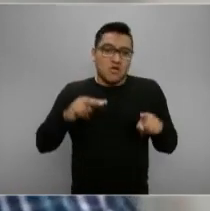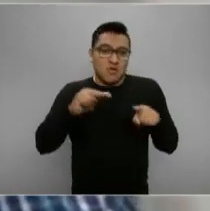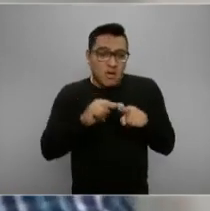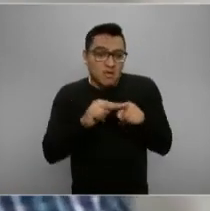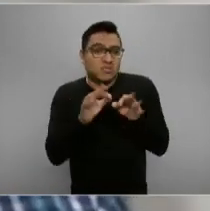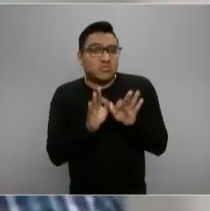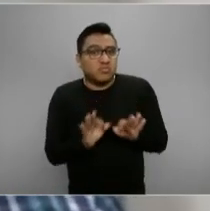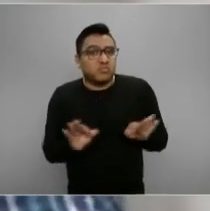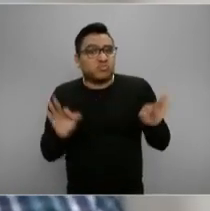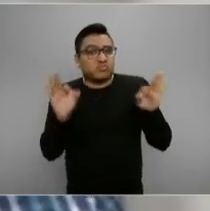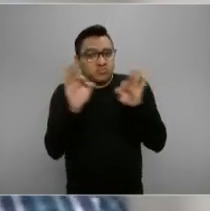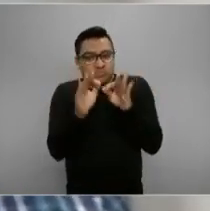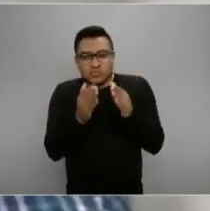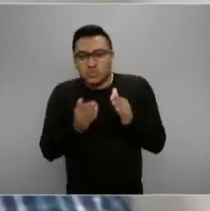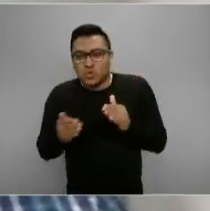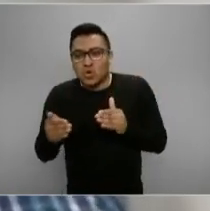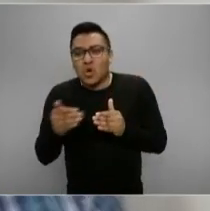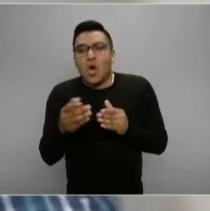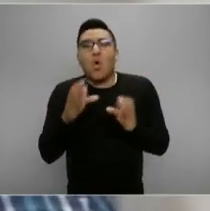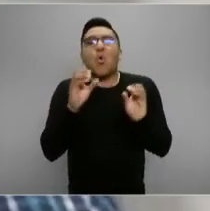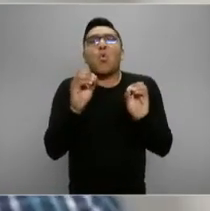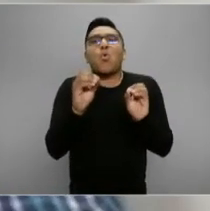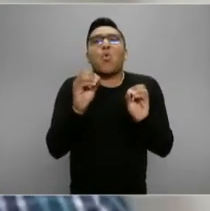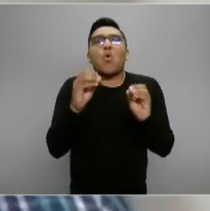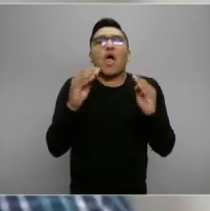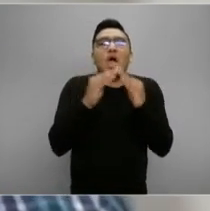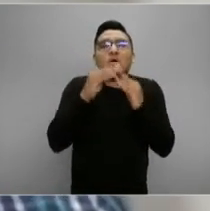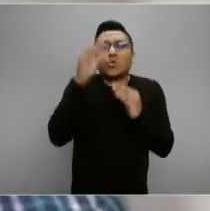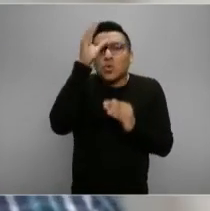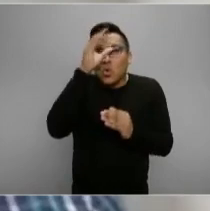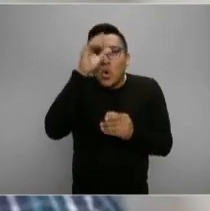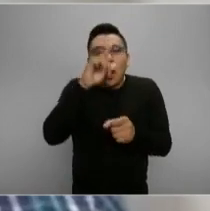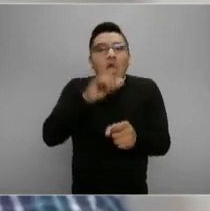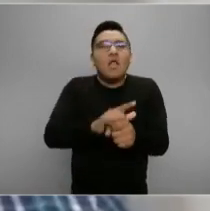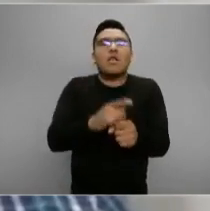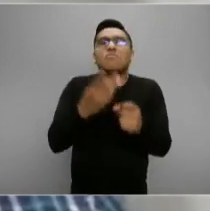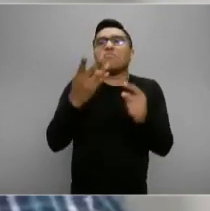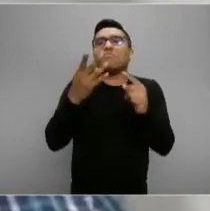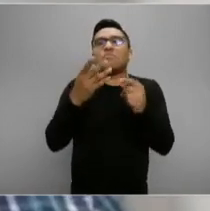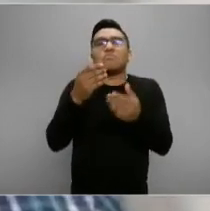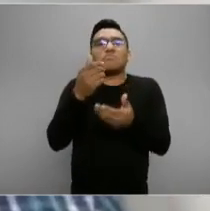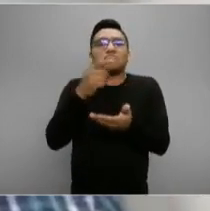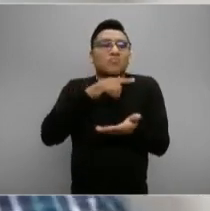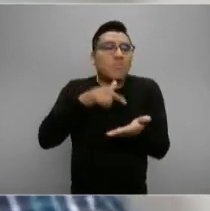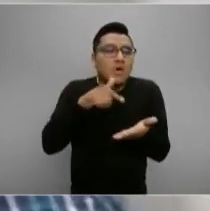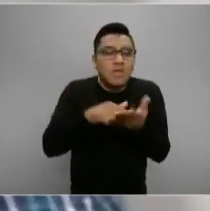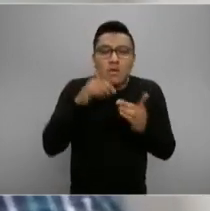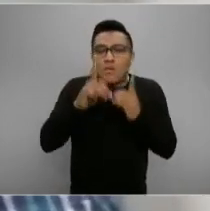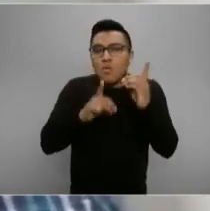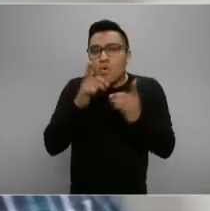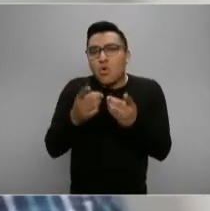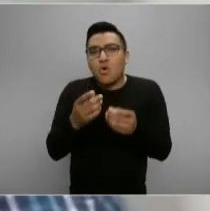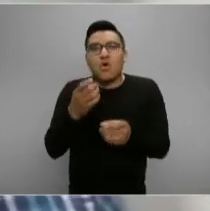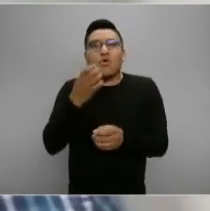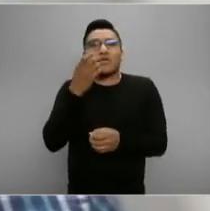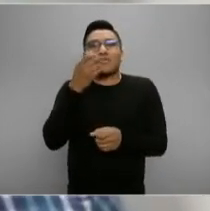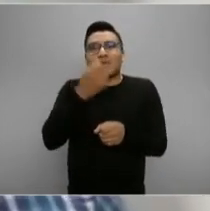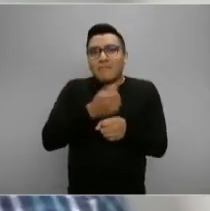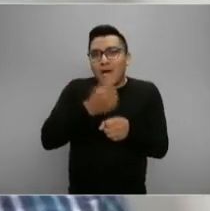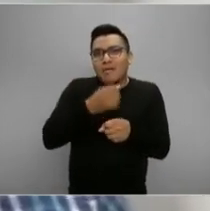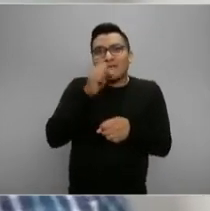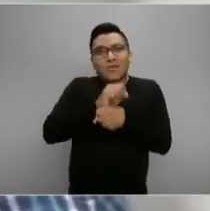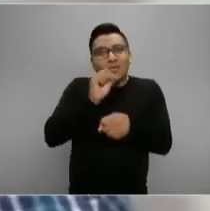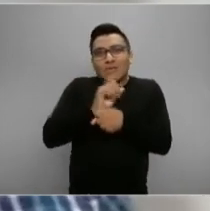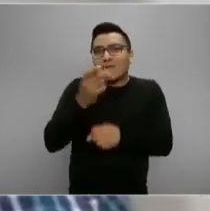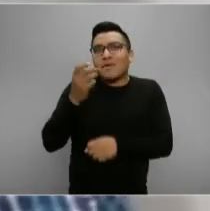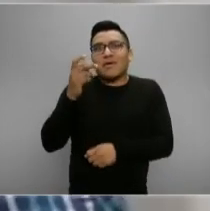importantes, aledaños, tenemos centros culturales, centros deportivos, escuelas primarias, secundarias, preparatorias,